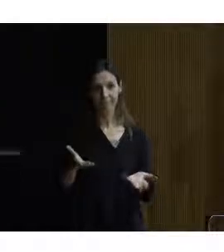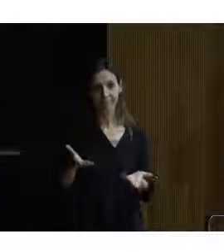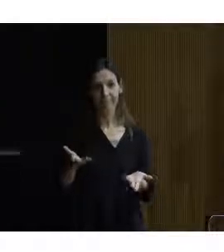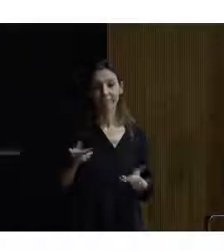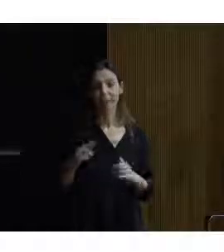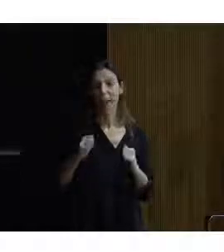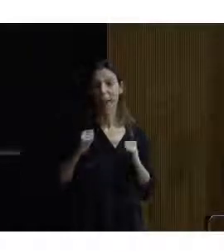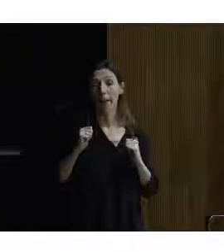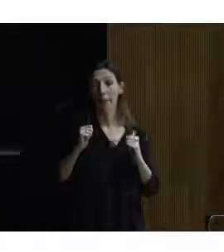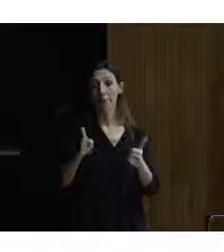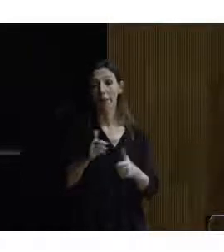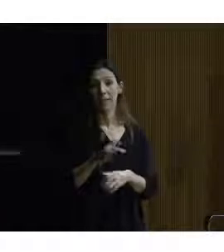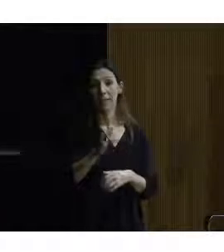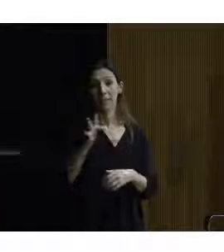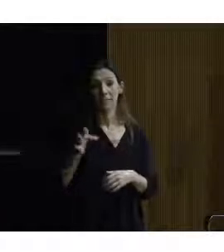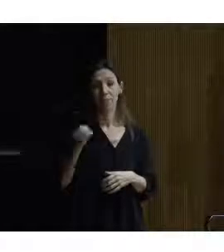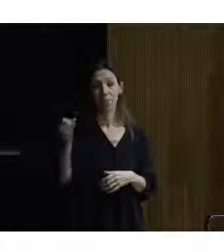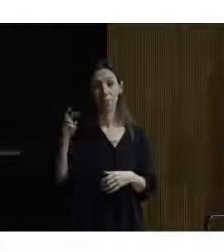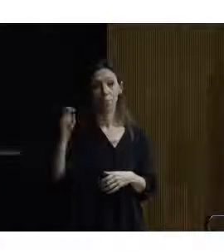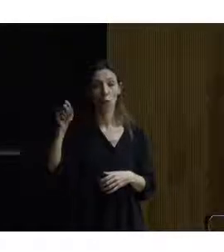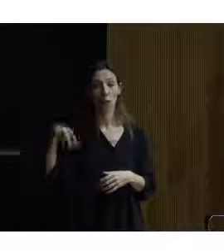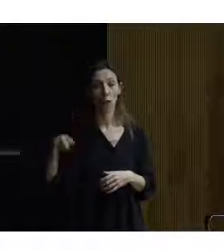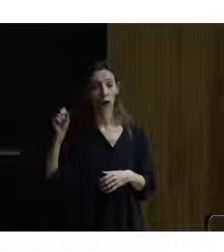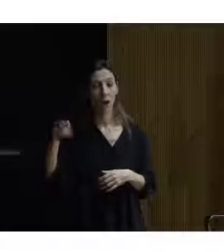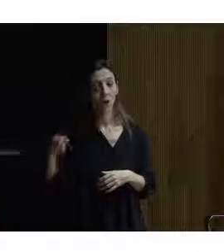y tiene la palabra don Marco Antonio Garcés.